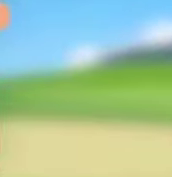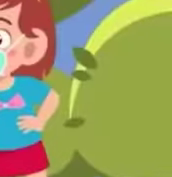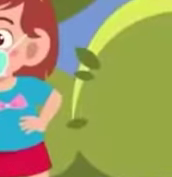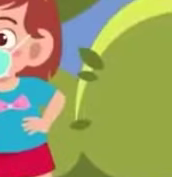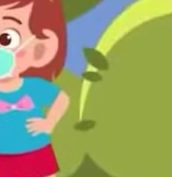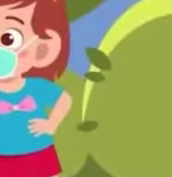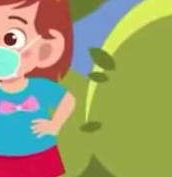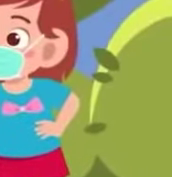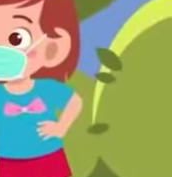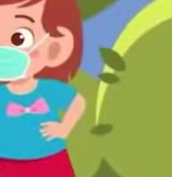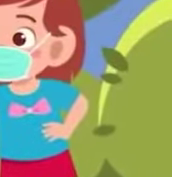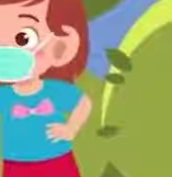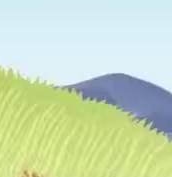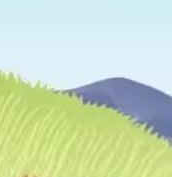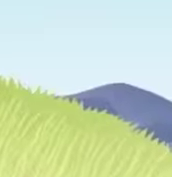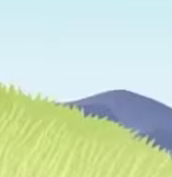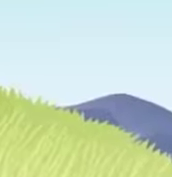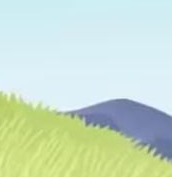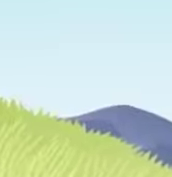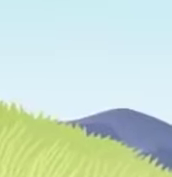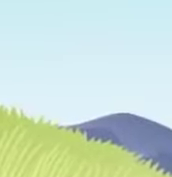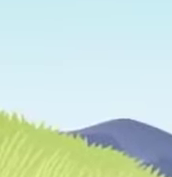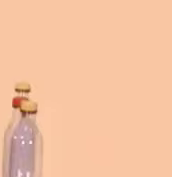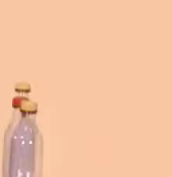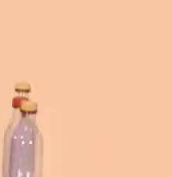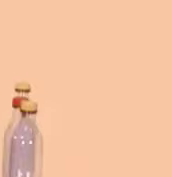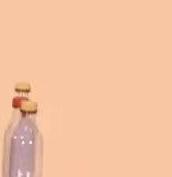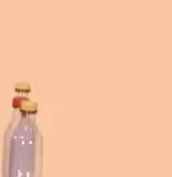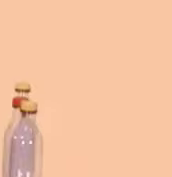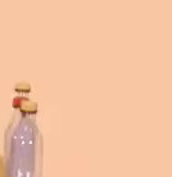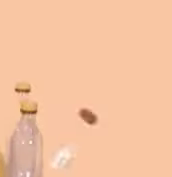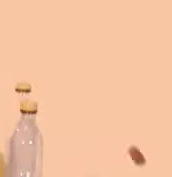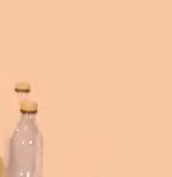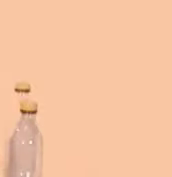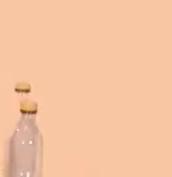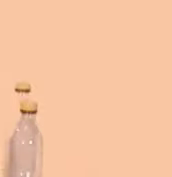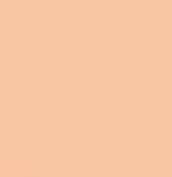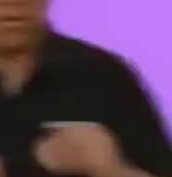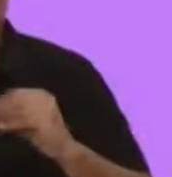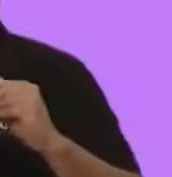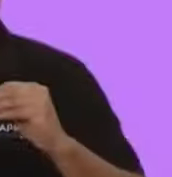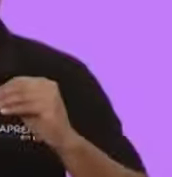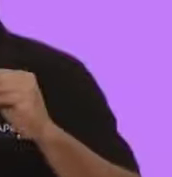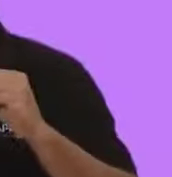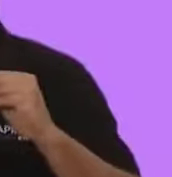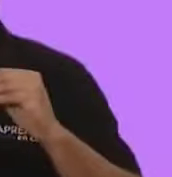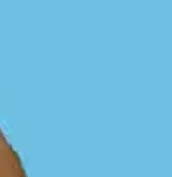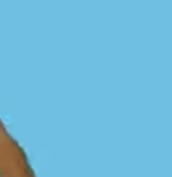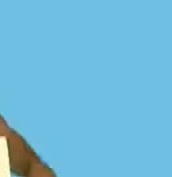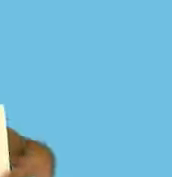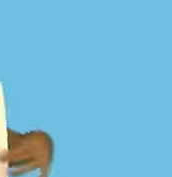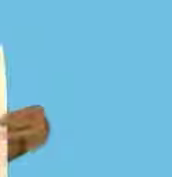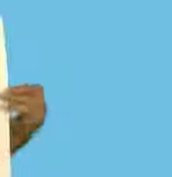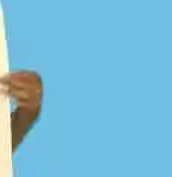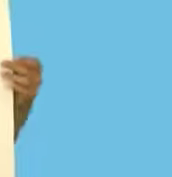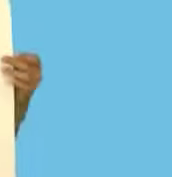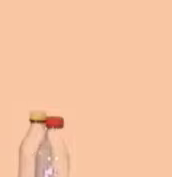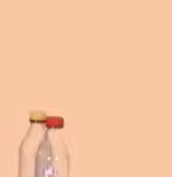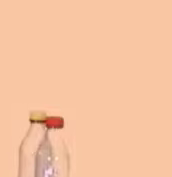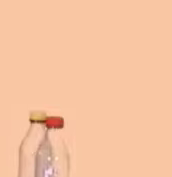Con las canciones, cuentos y lecciones, vamos a aprender,